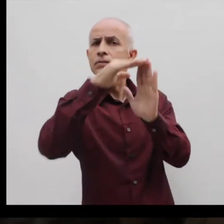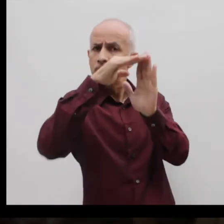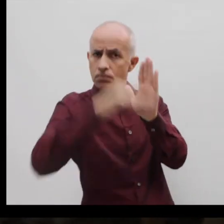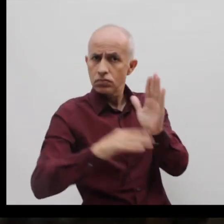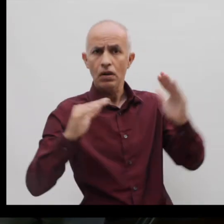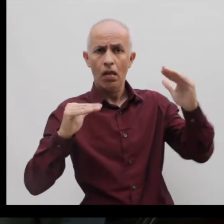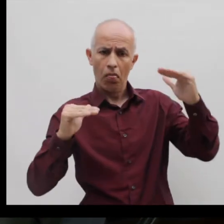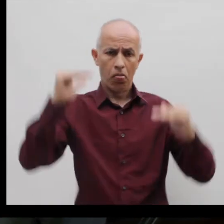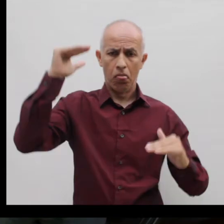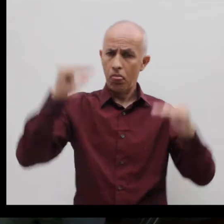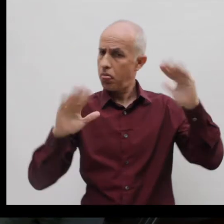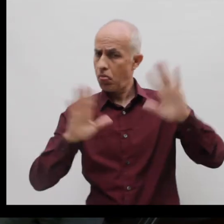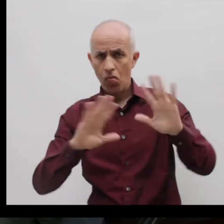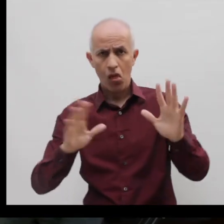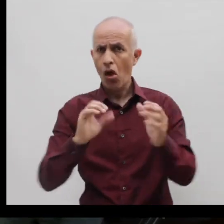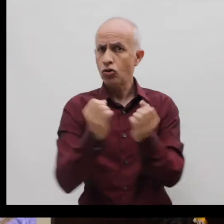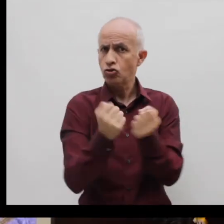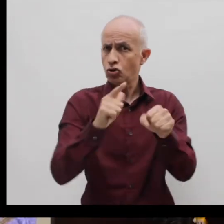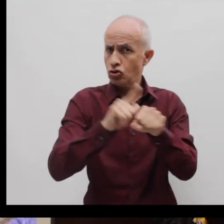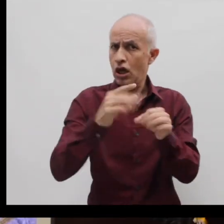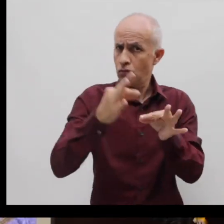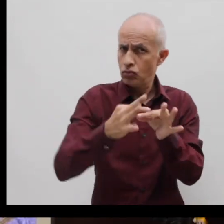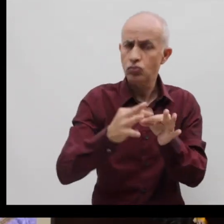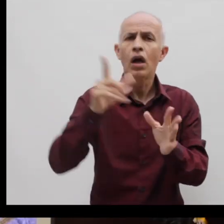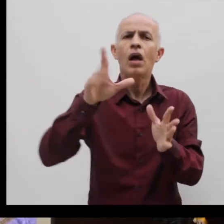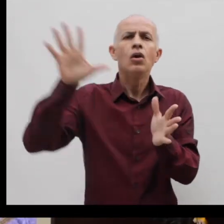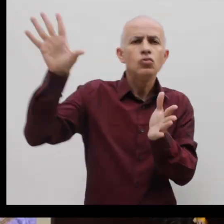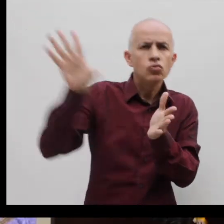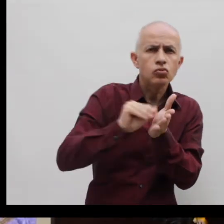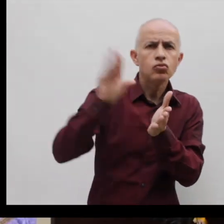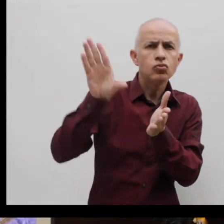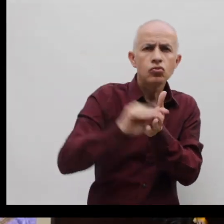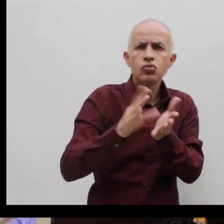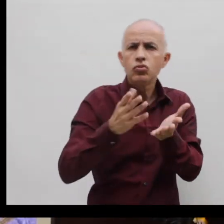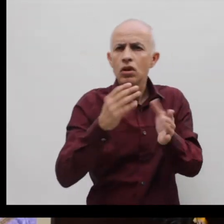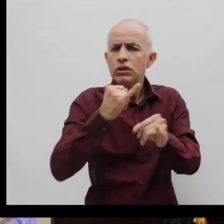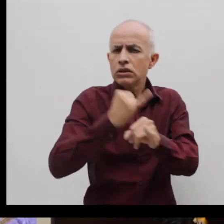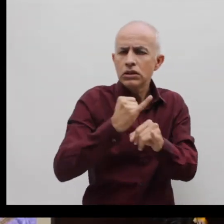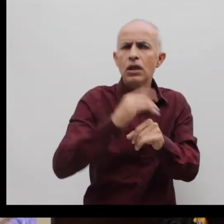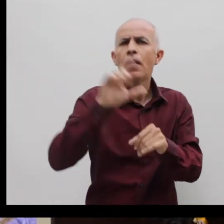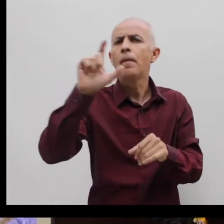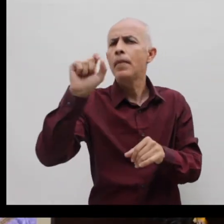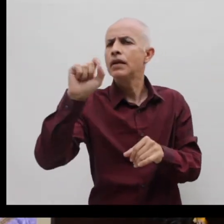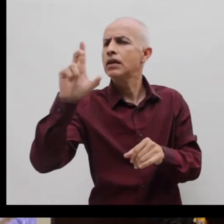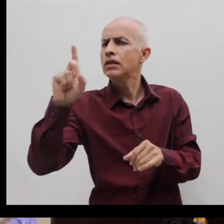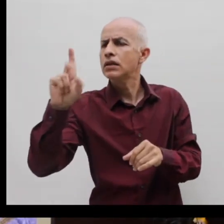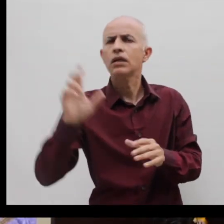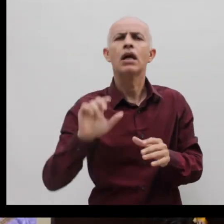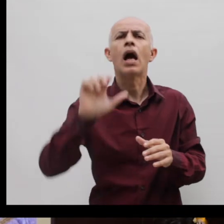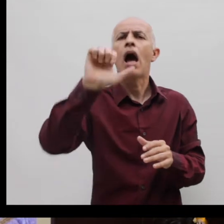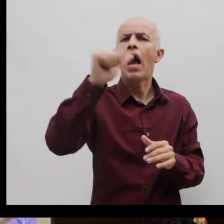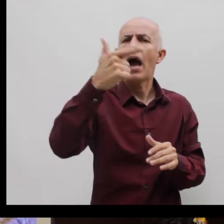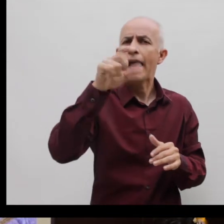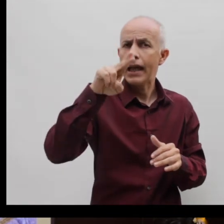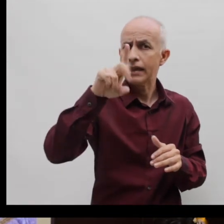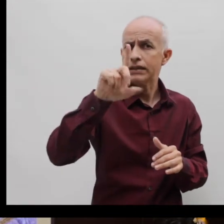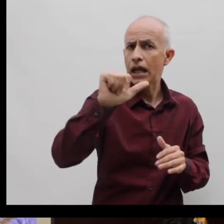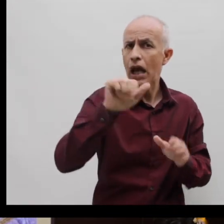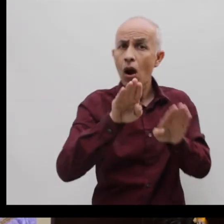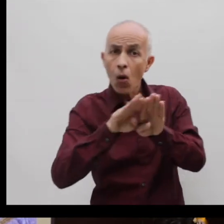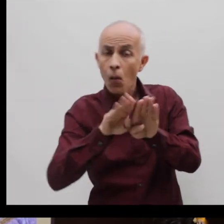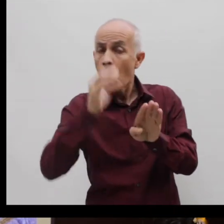de las desigualdades. Te invito a descargar el documento Agenda 2030 Veracruz, agenda de